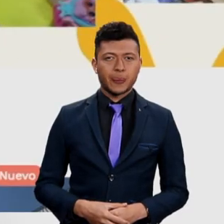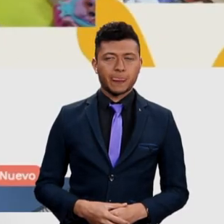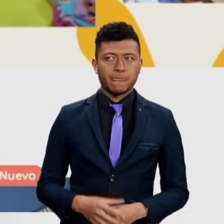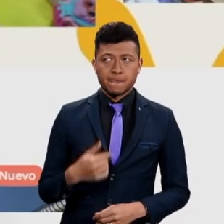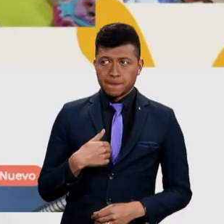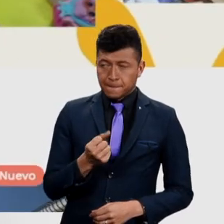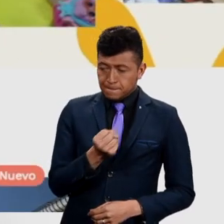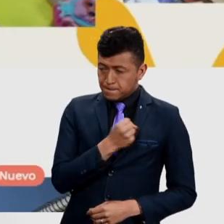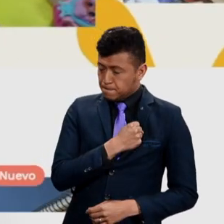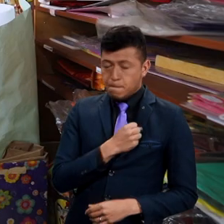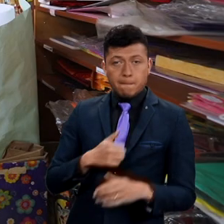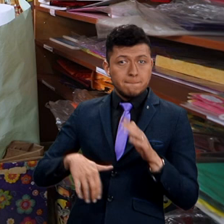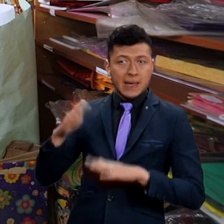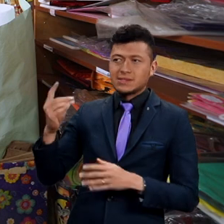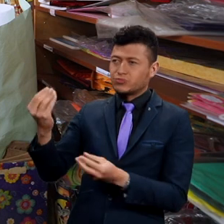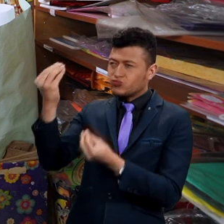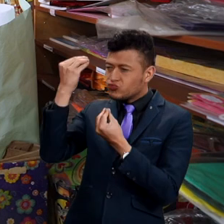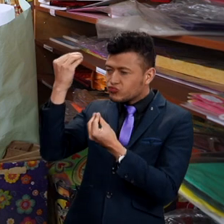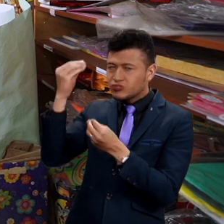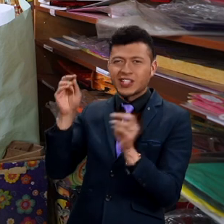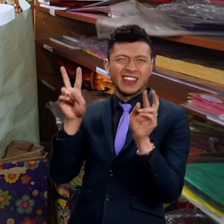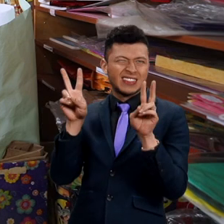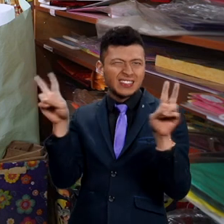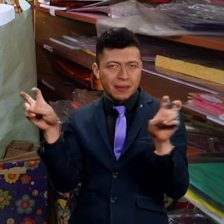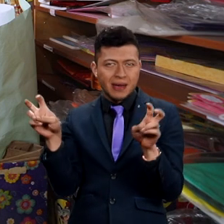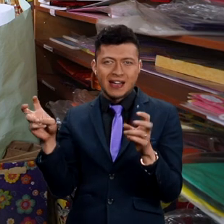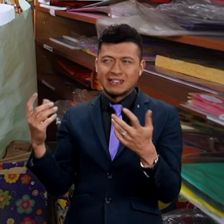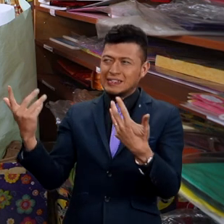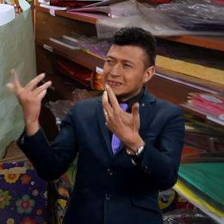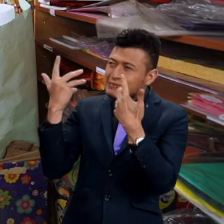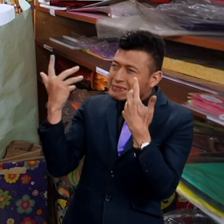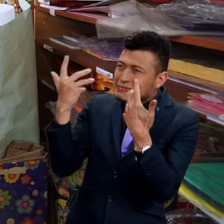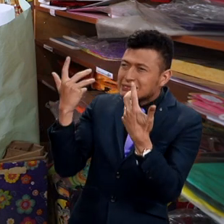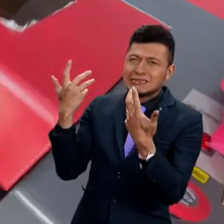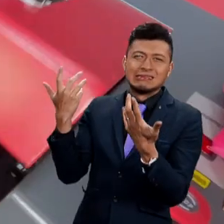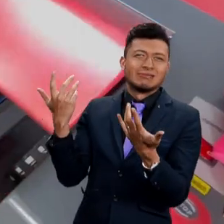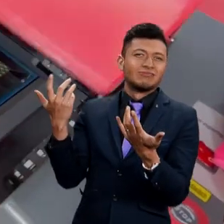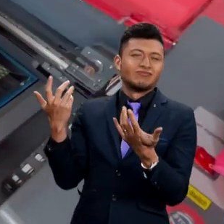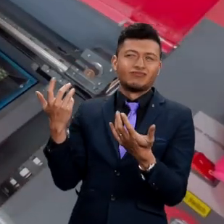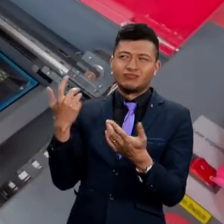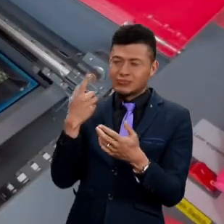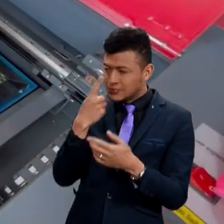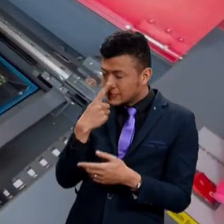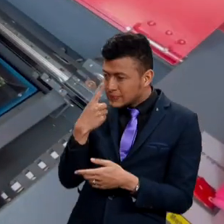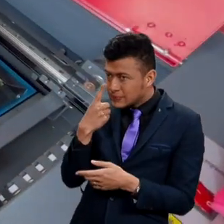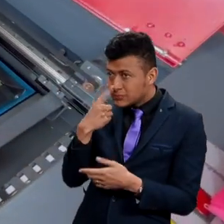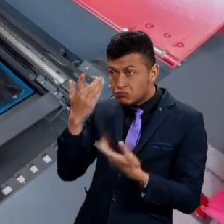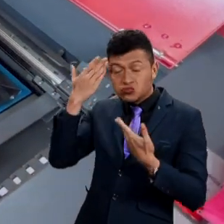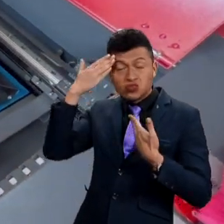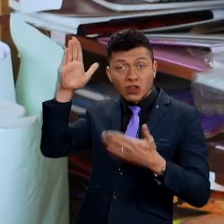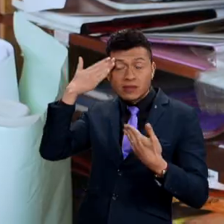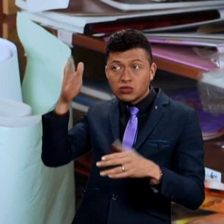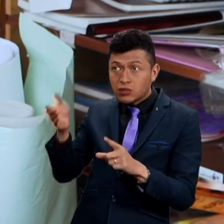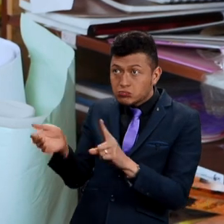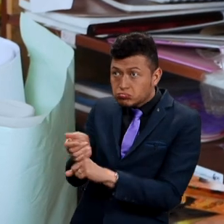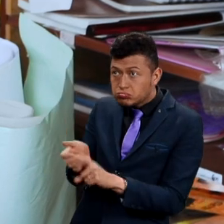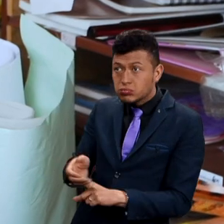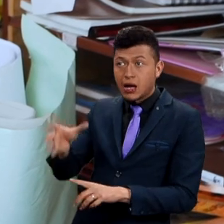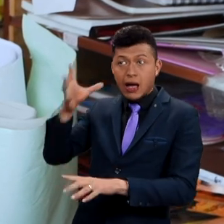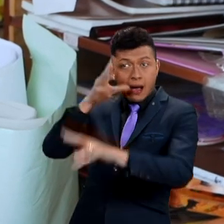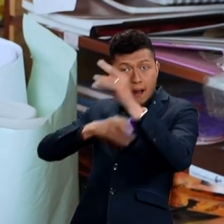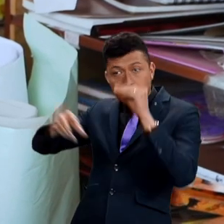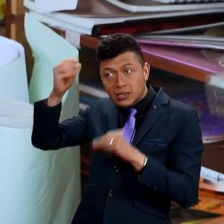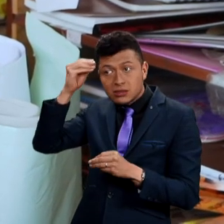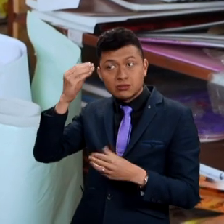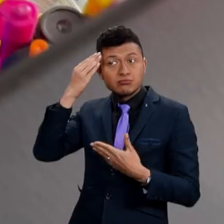A mí lo que más me gustan son las capacitaciones, el tema de que a uno le enseñen, de descubrir como esas cosas que uno no sabía,